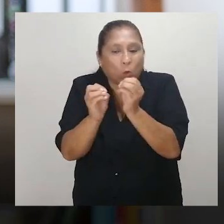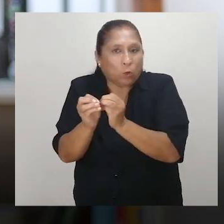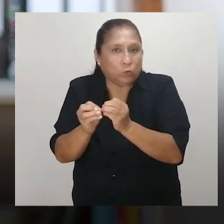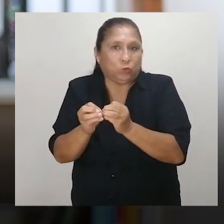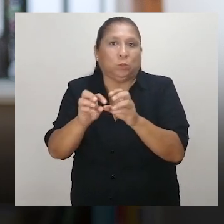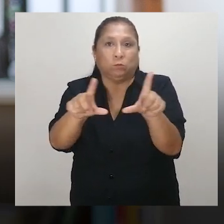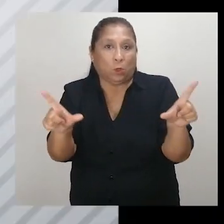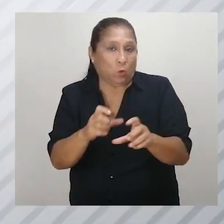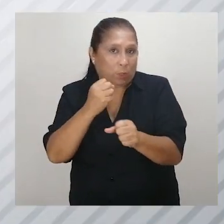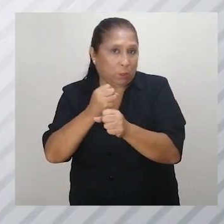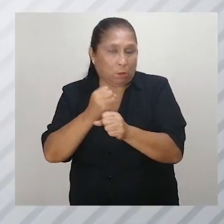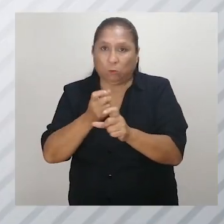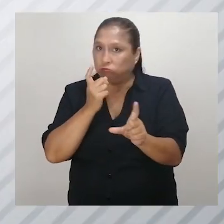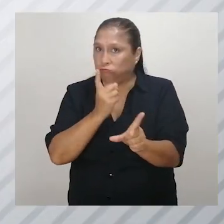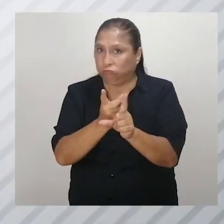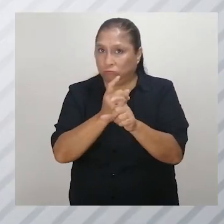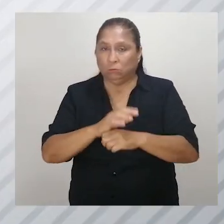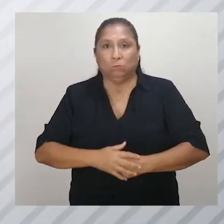ajuste razonable.